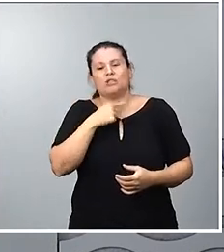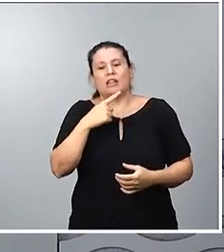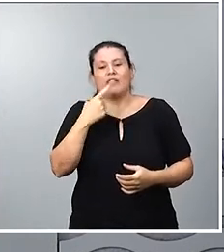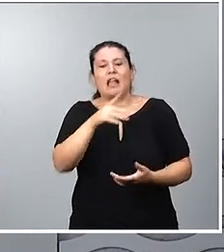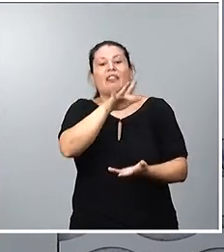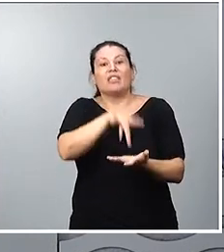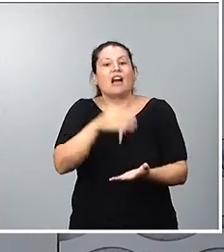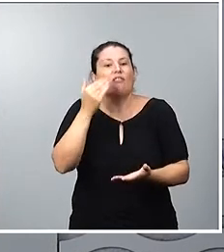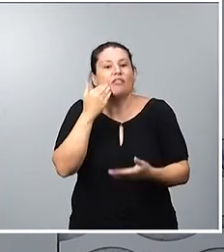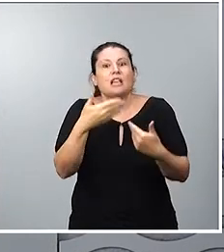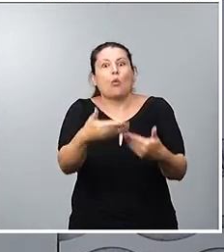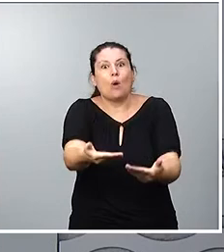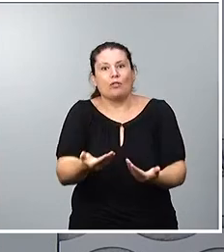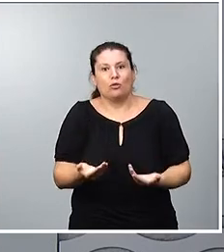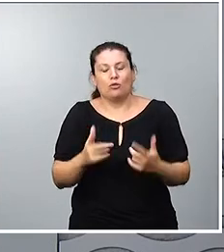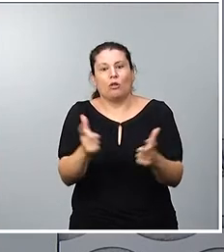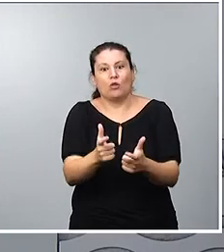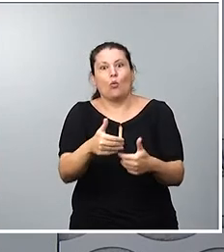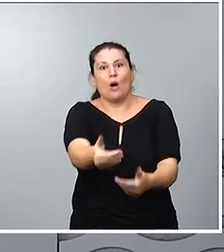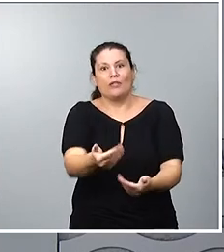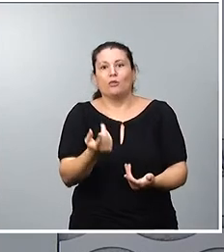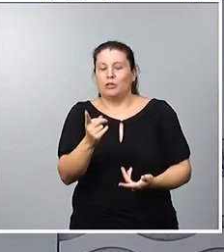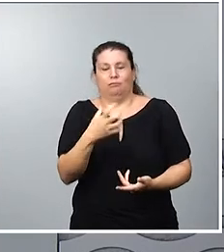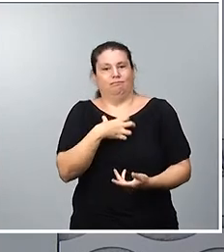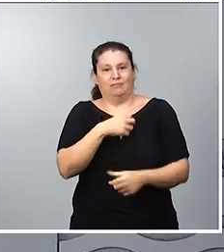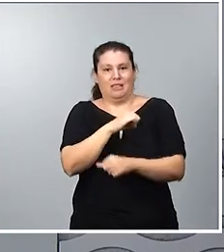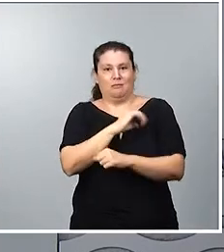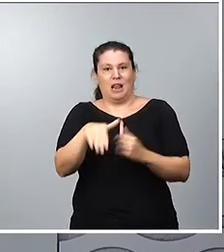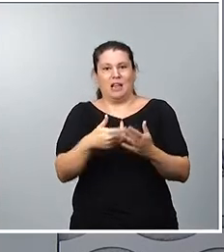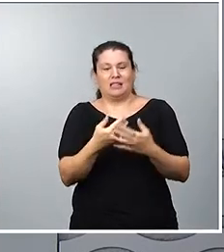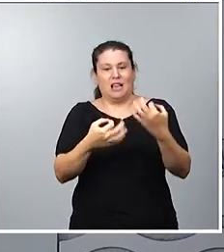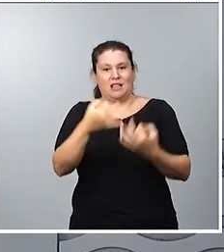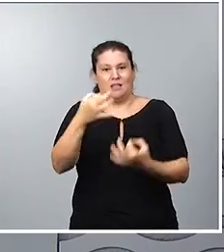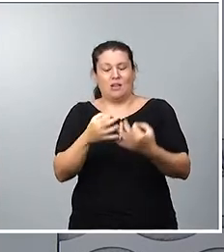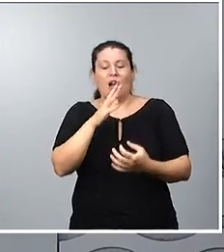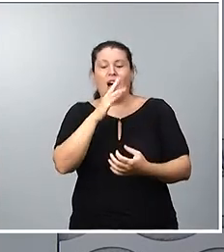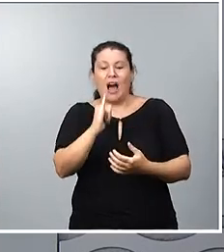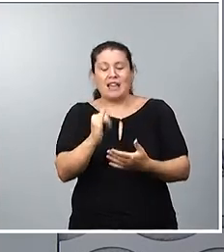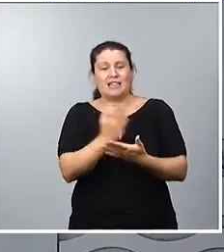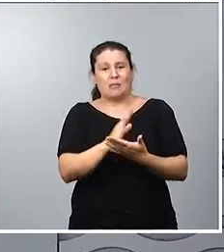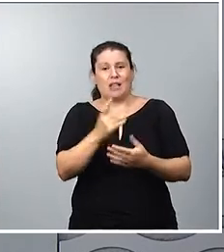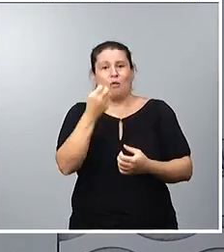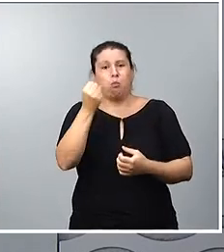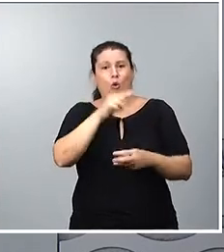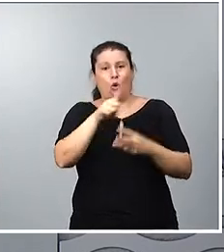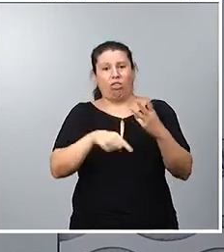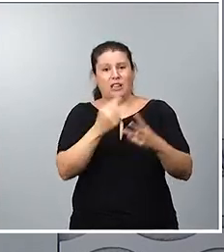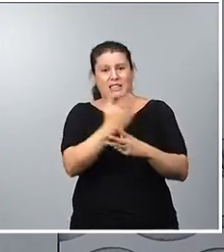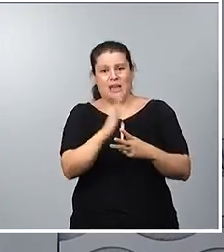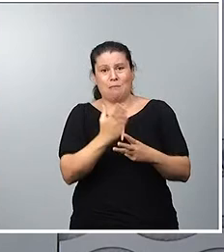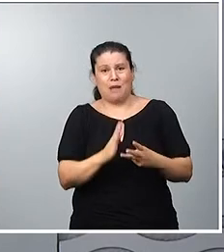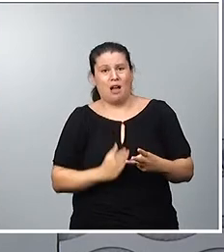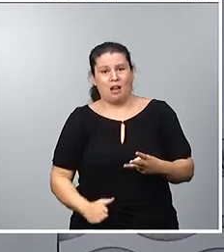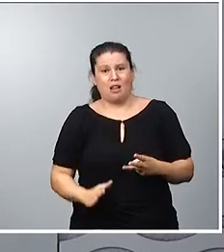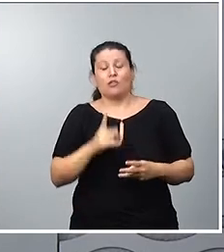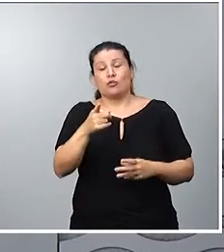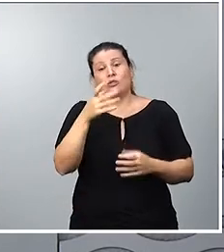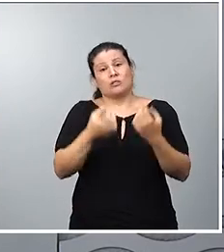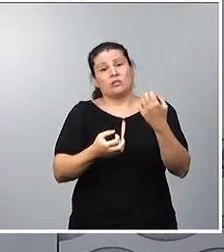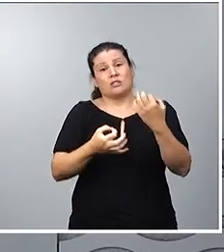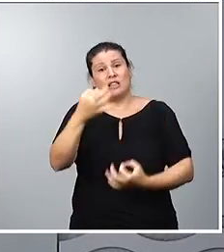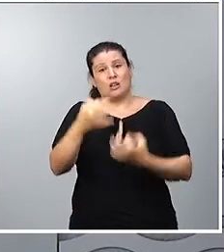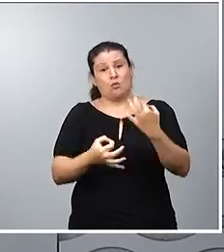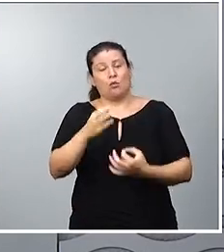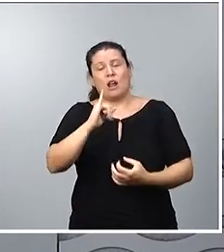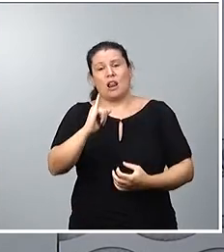sea, pero es que es un tribunal. Hay separación de poderes. El tribunal tiene perfecto derecho, es su